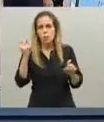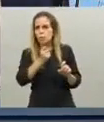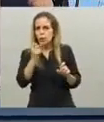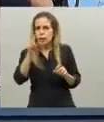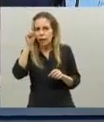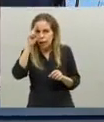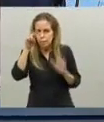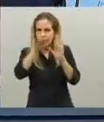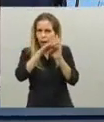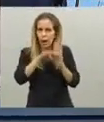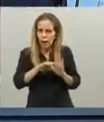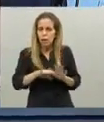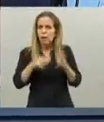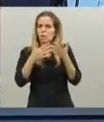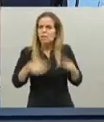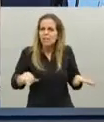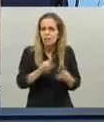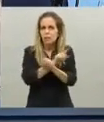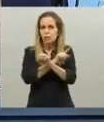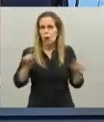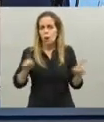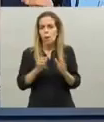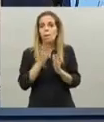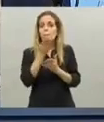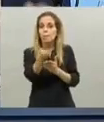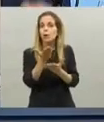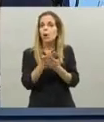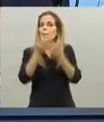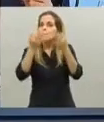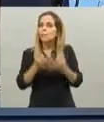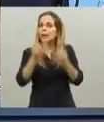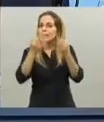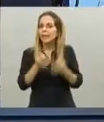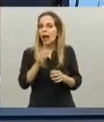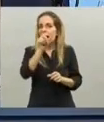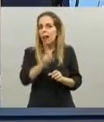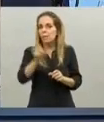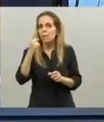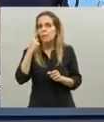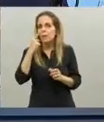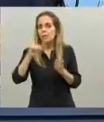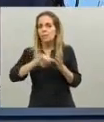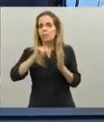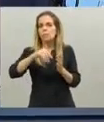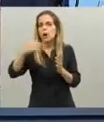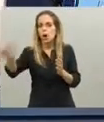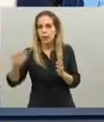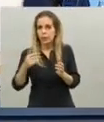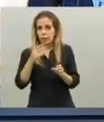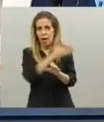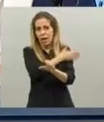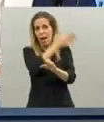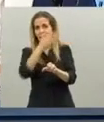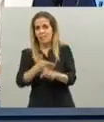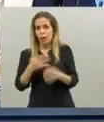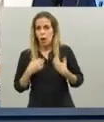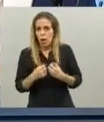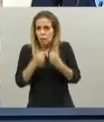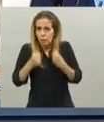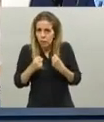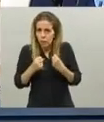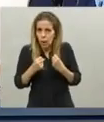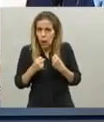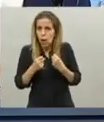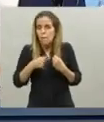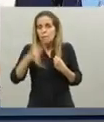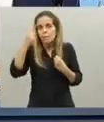no podemos relajarnos le pido especialmente a los y las bonaerenses que hicieron todo ese esfuerzo cuando teníamos el